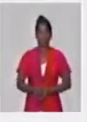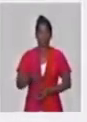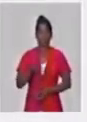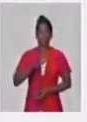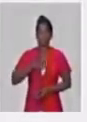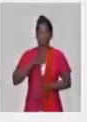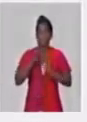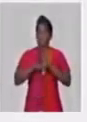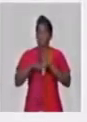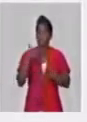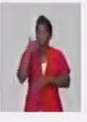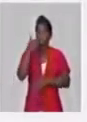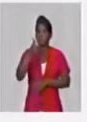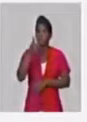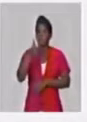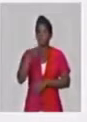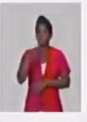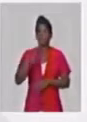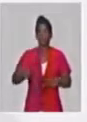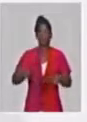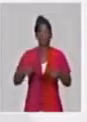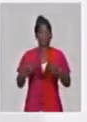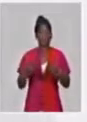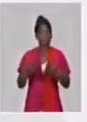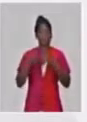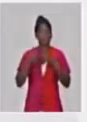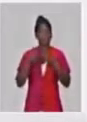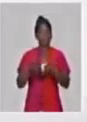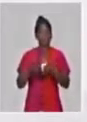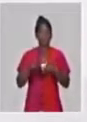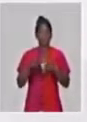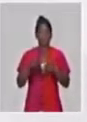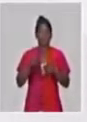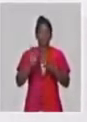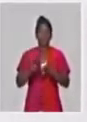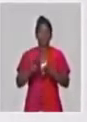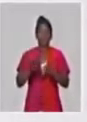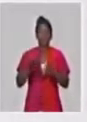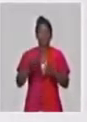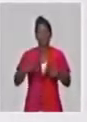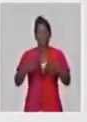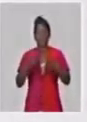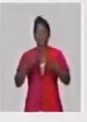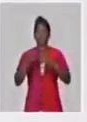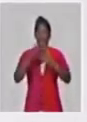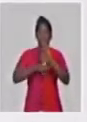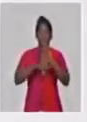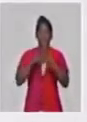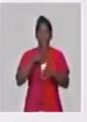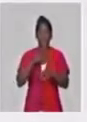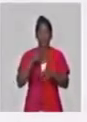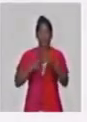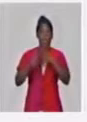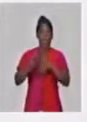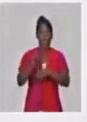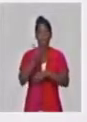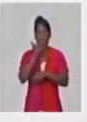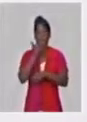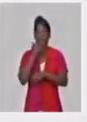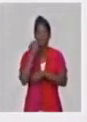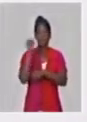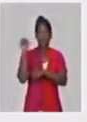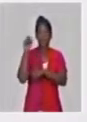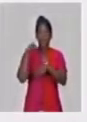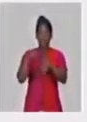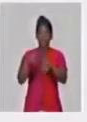obligatoria de incumplirse. Estamos incumpliendo con el decreto de La Habana y son multados además de las medidas administrativas que son de